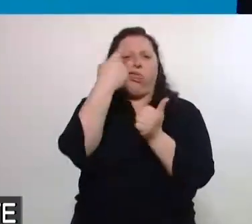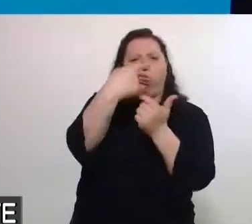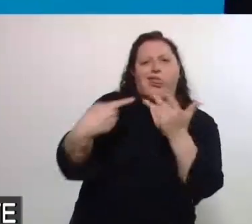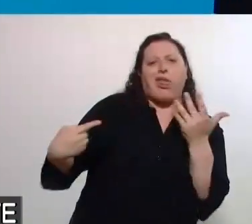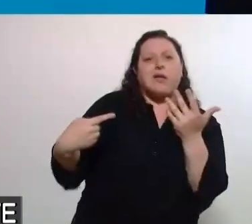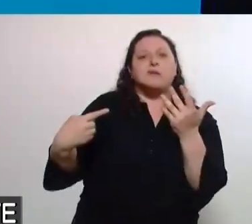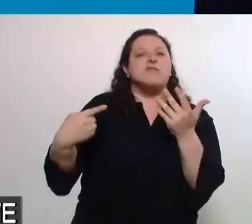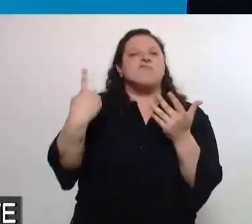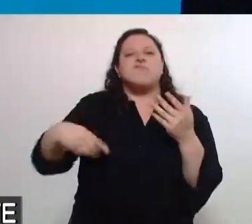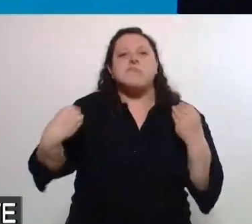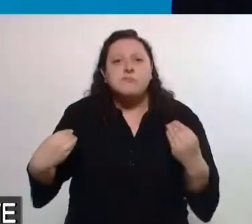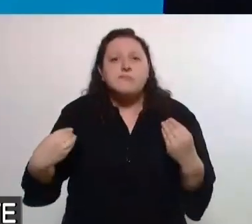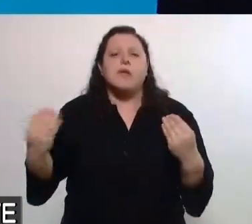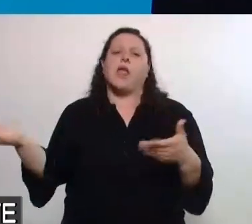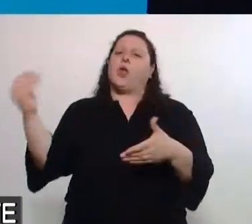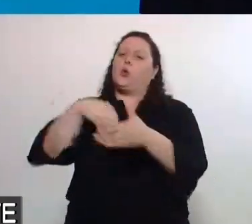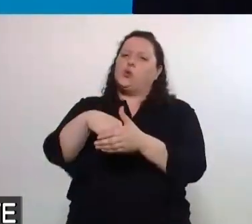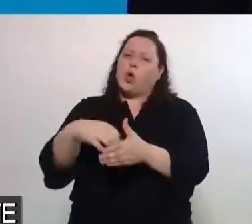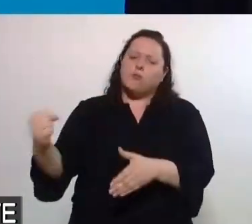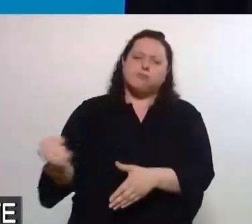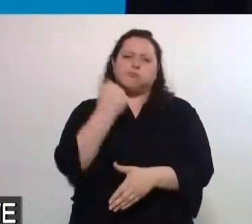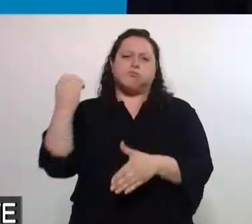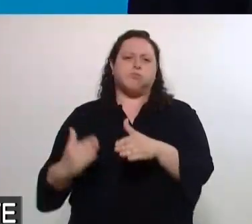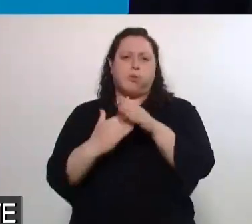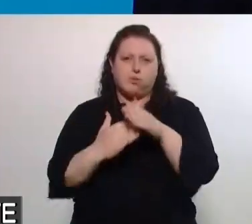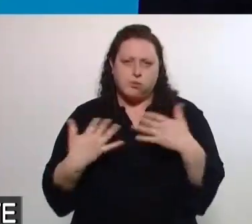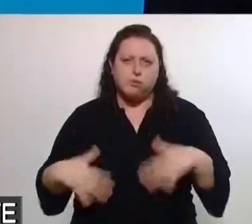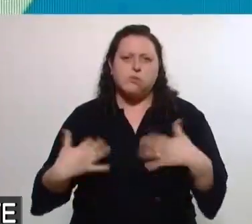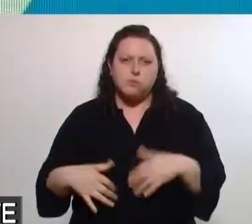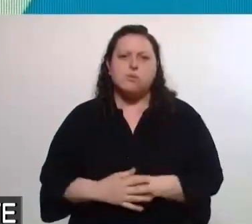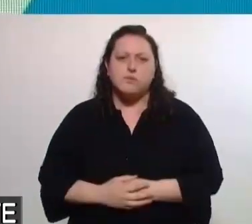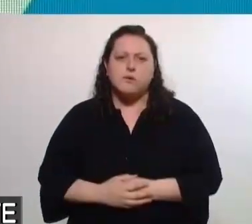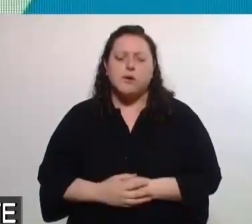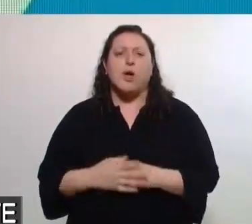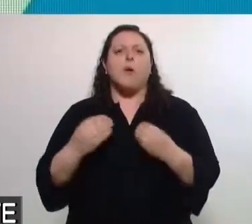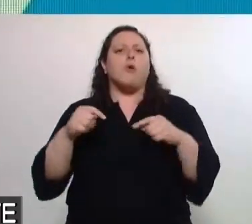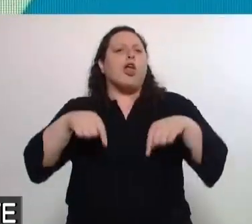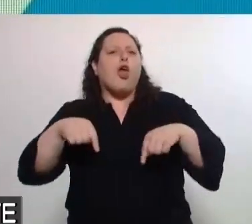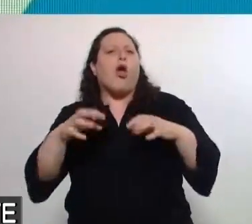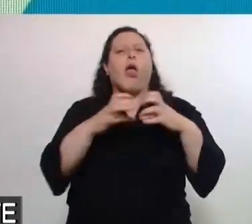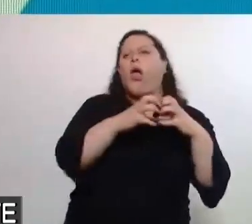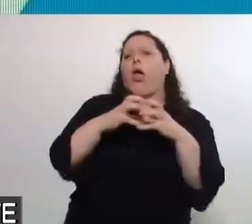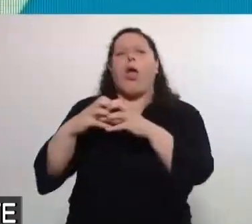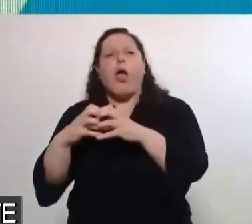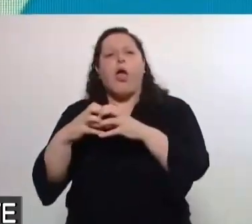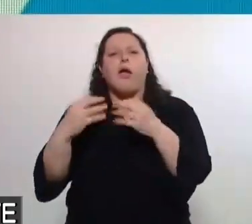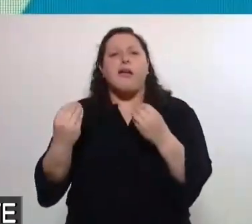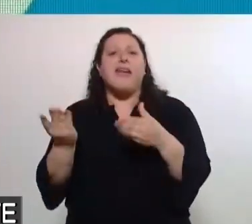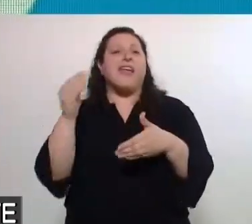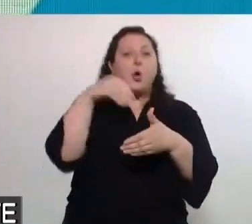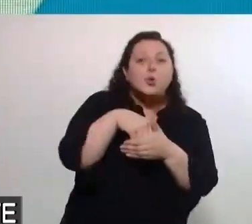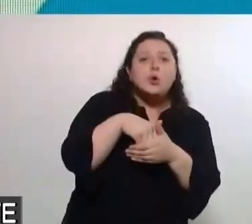inclusión. Porque en definitiva lo que se discute es inclusión